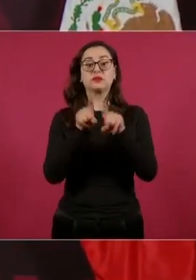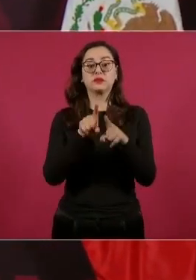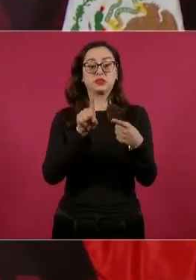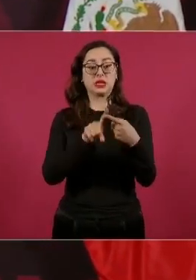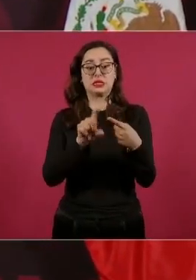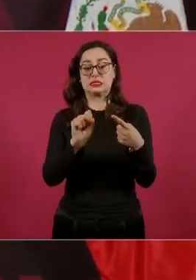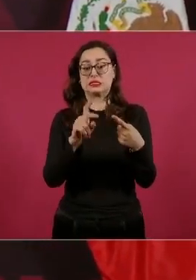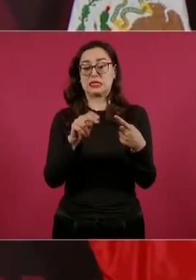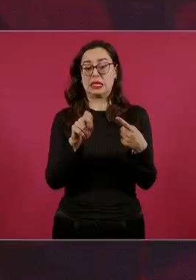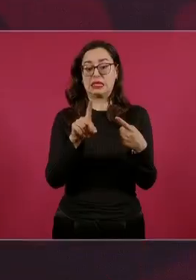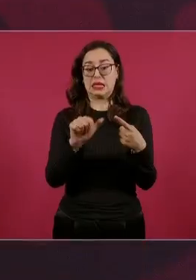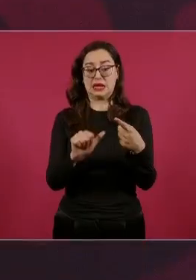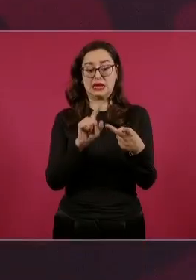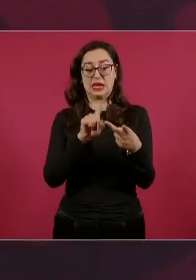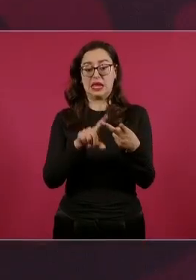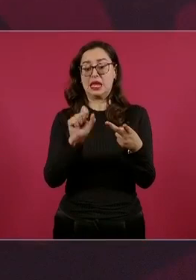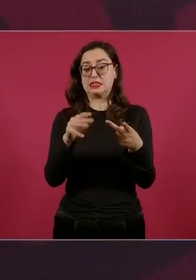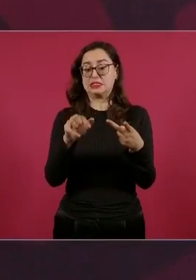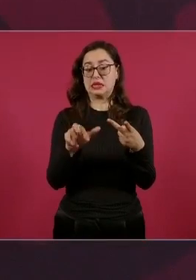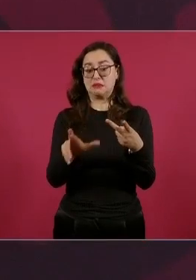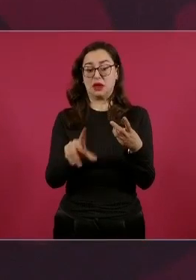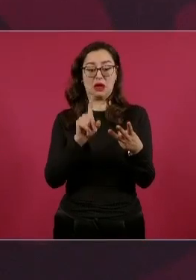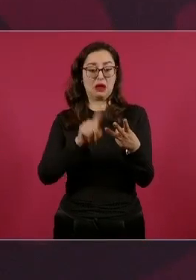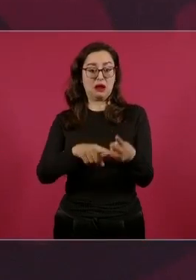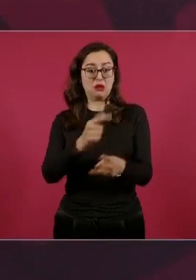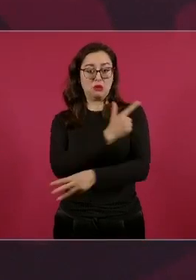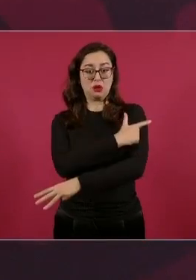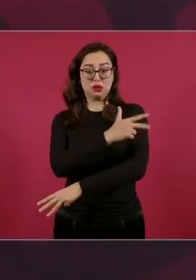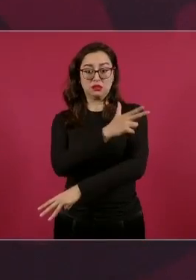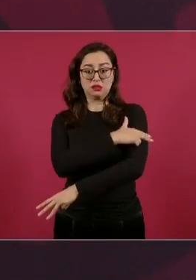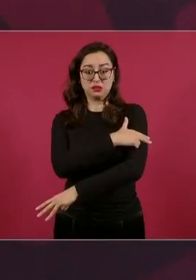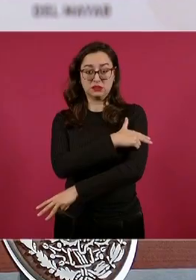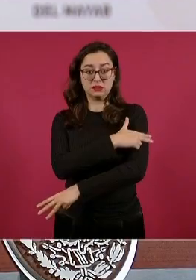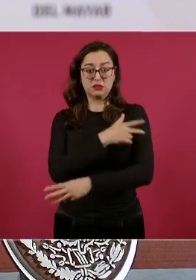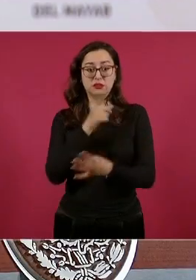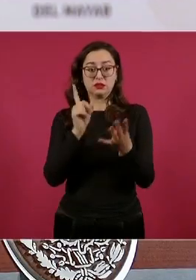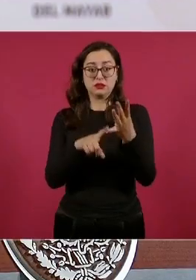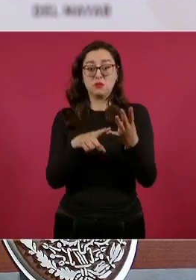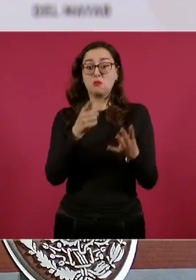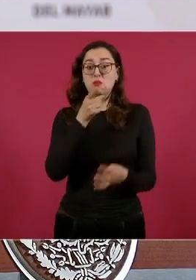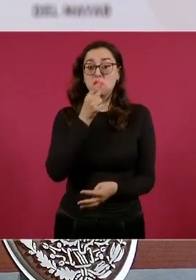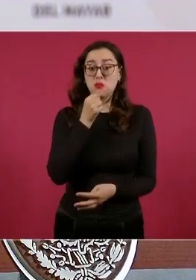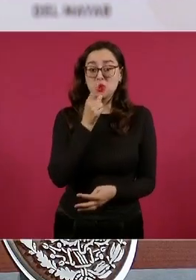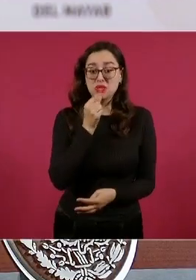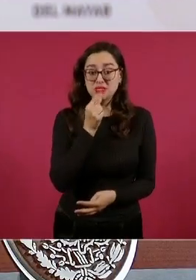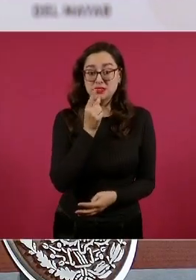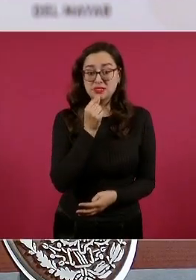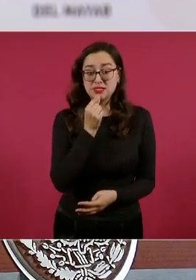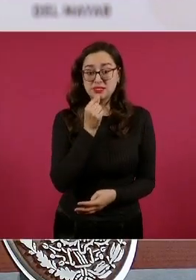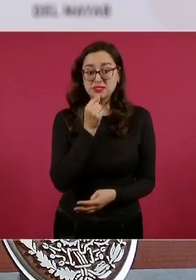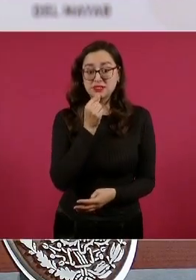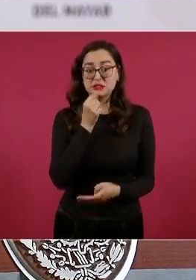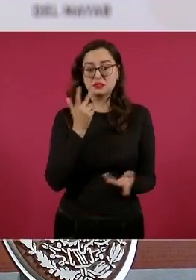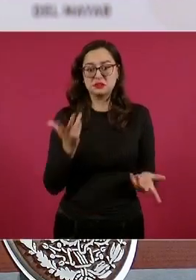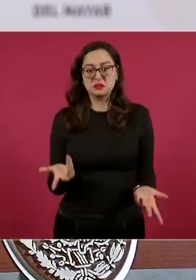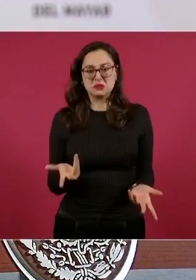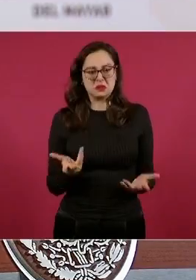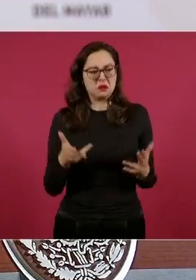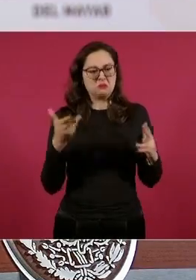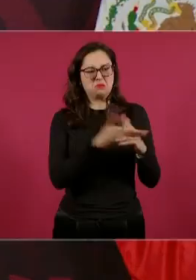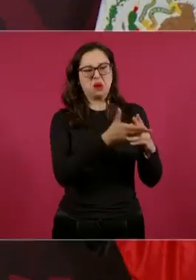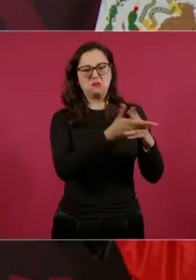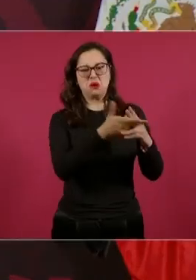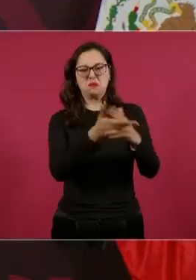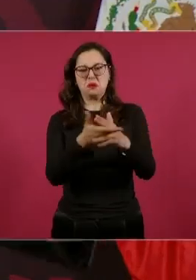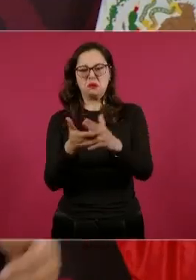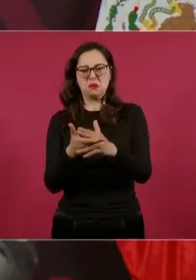del Ejército, de la Guardia Nacional, final a los anónimato, policías que asesinan a los policías,